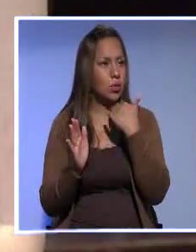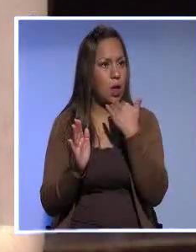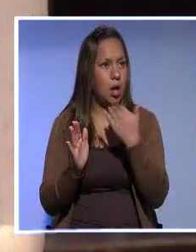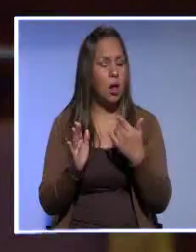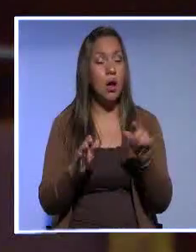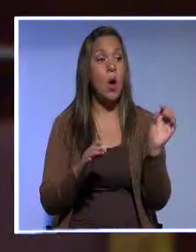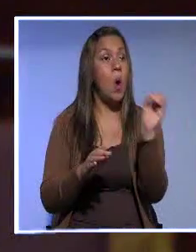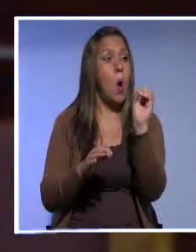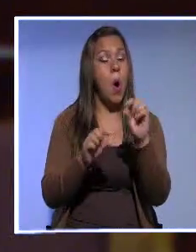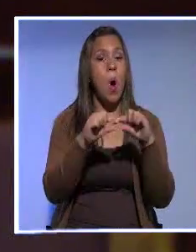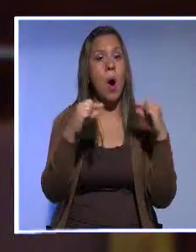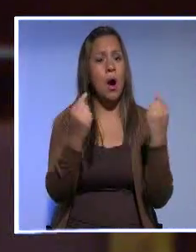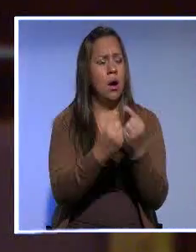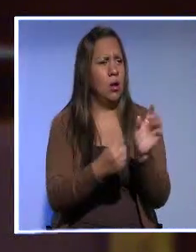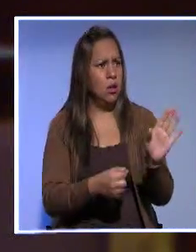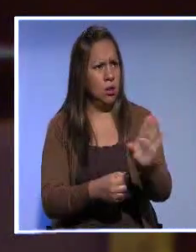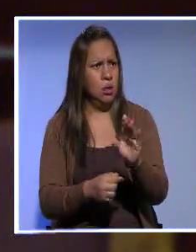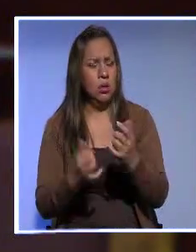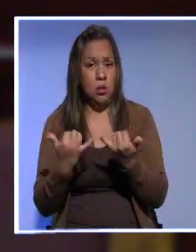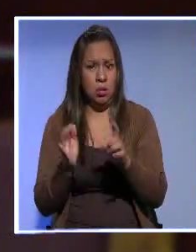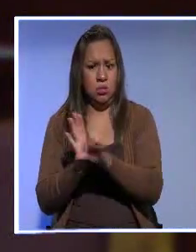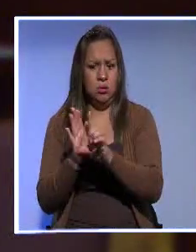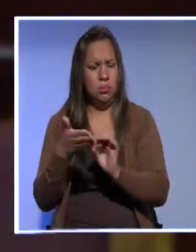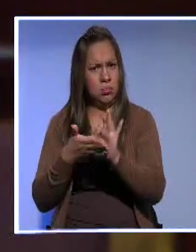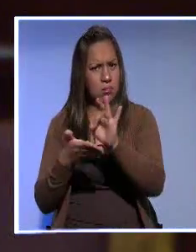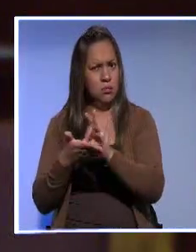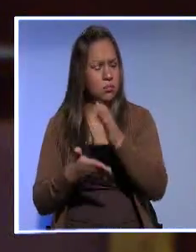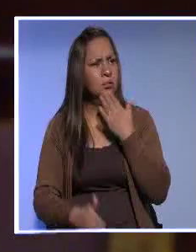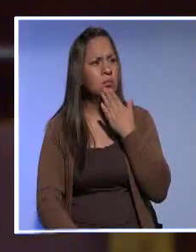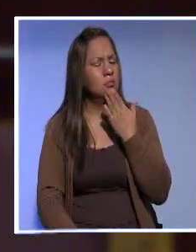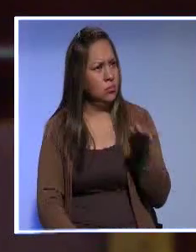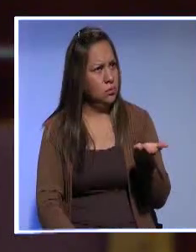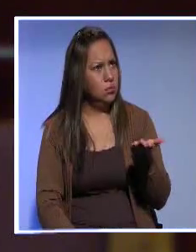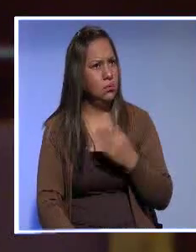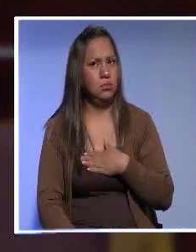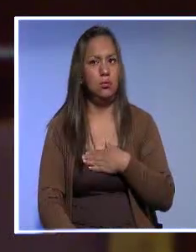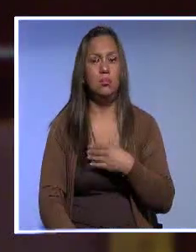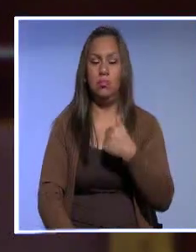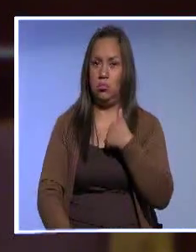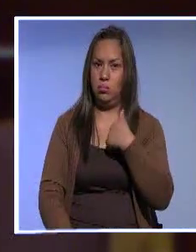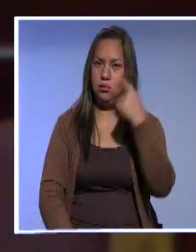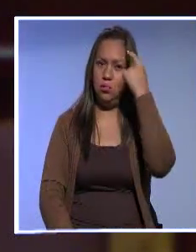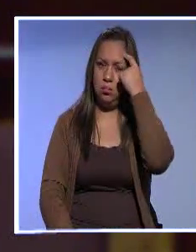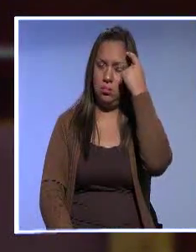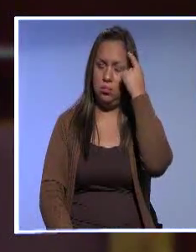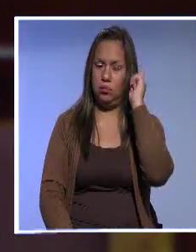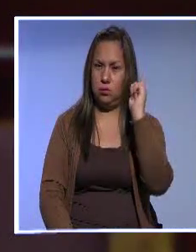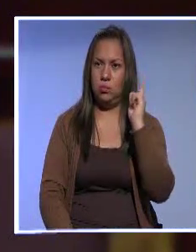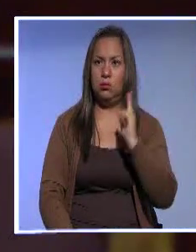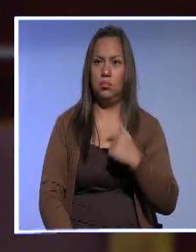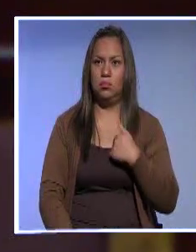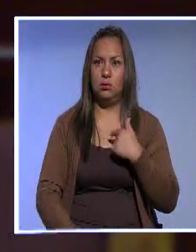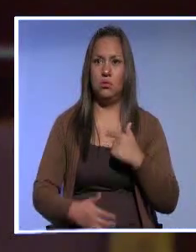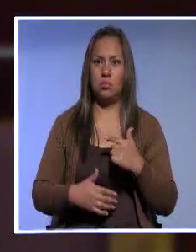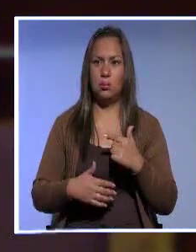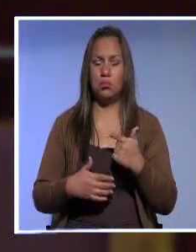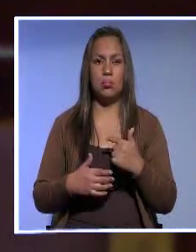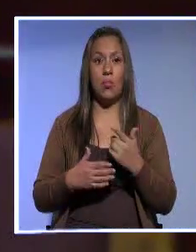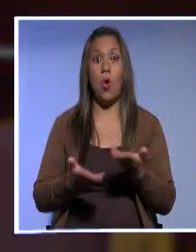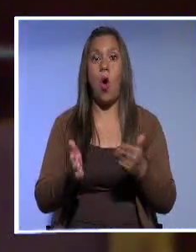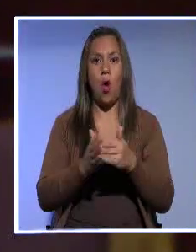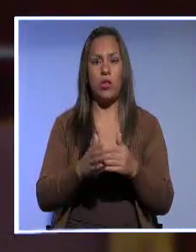afines en este caso respecto de la ley aprobada el día de hoy? Yo tengo, por ejemplo, en mente, yo estoy en proceso de la reelección